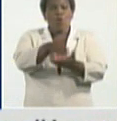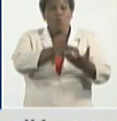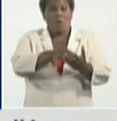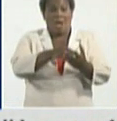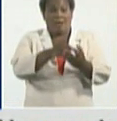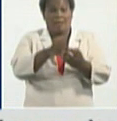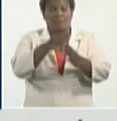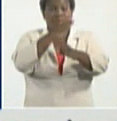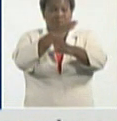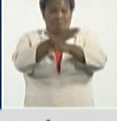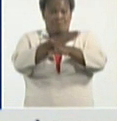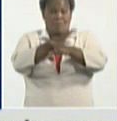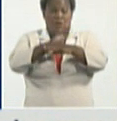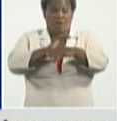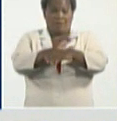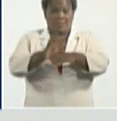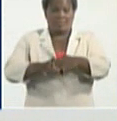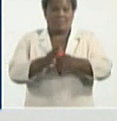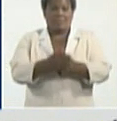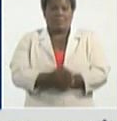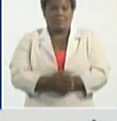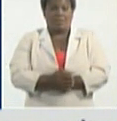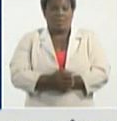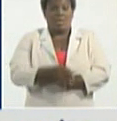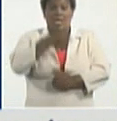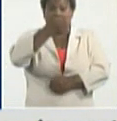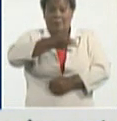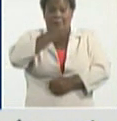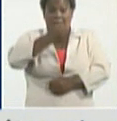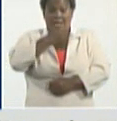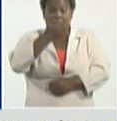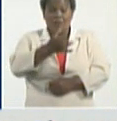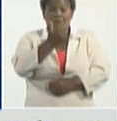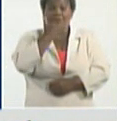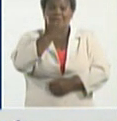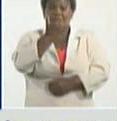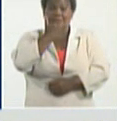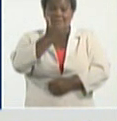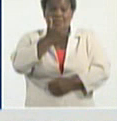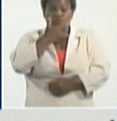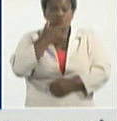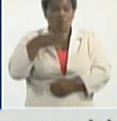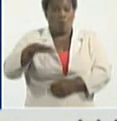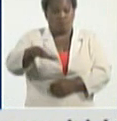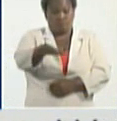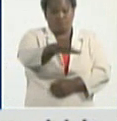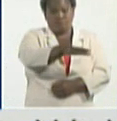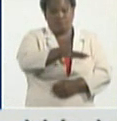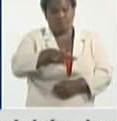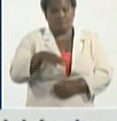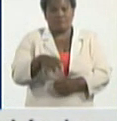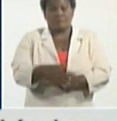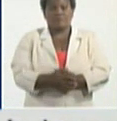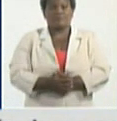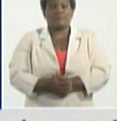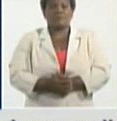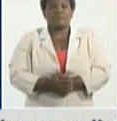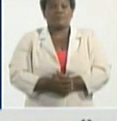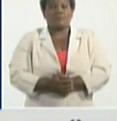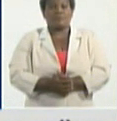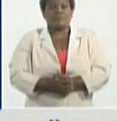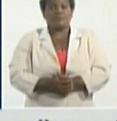de la enfermedad. Estoy hablando de las tasas de incidencia en estos territorios. Y